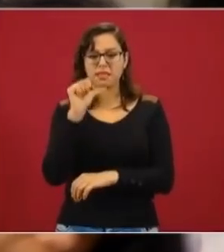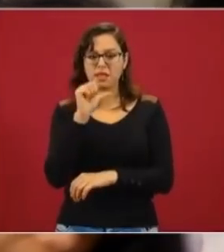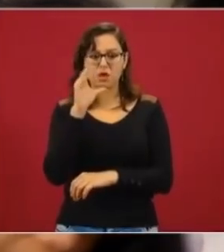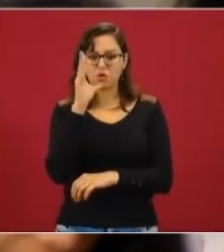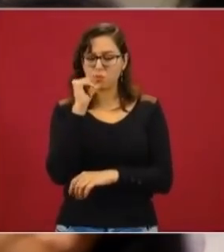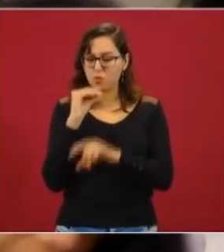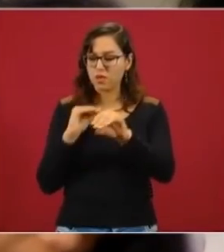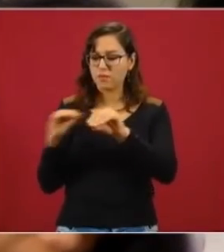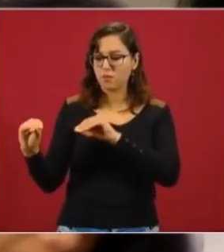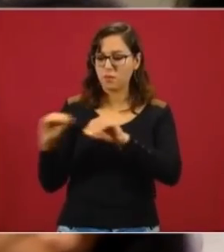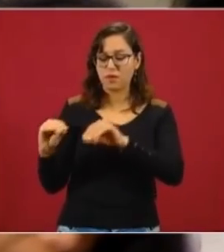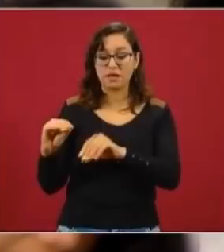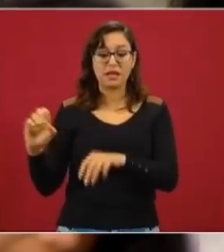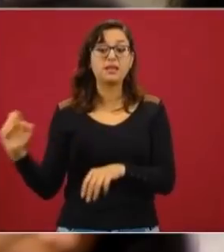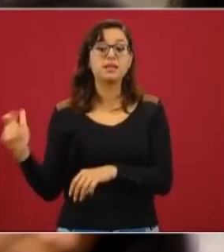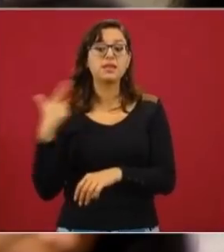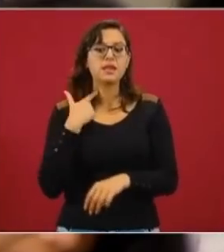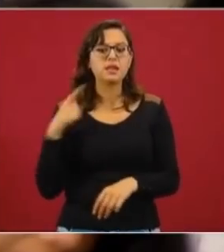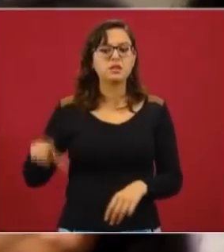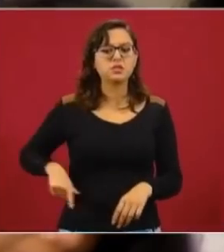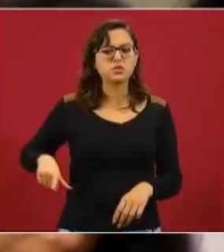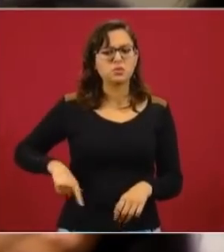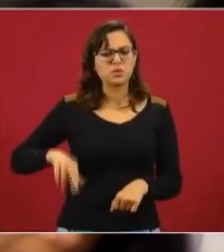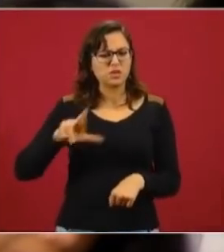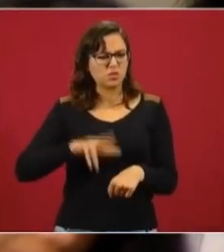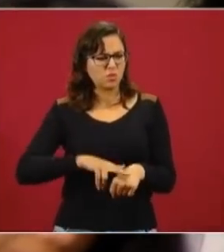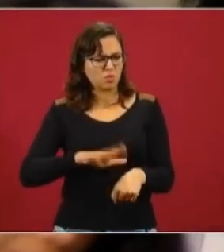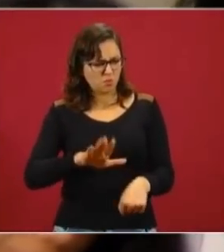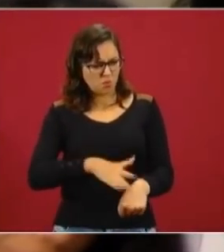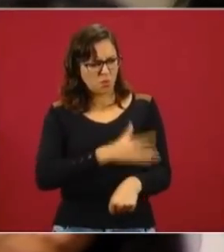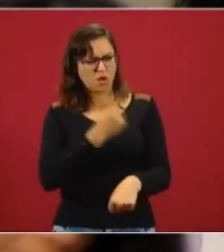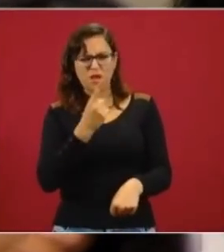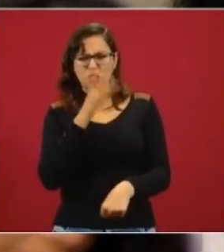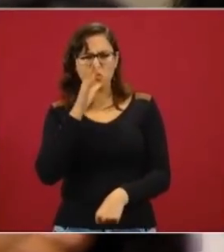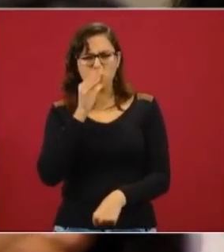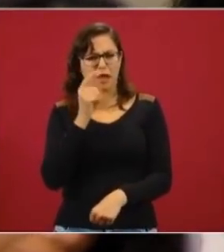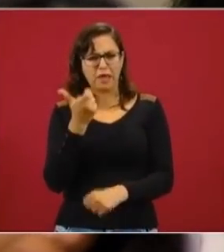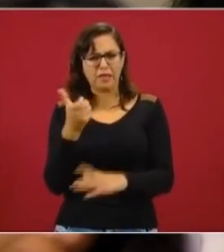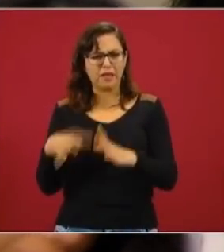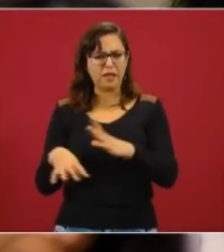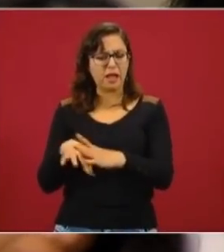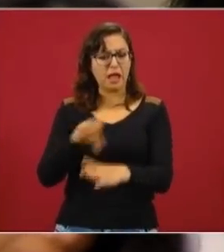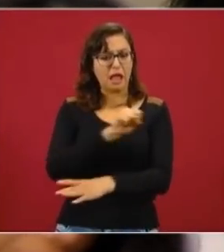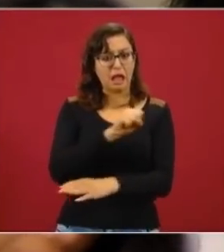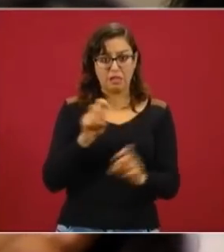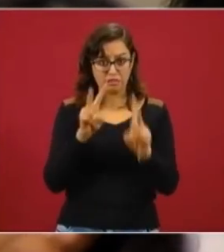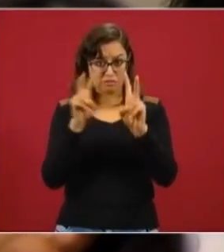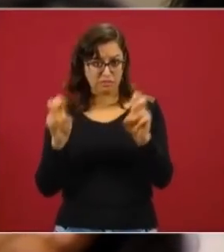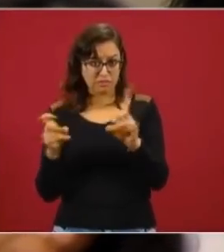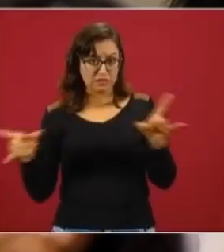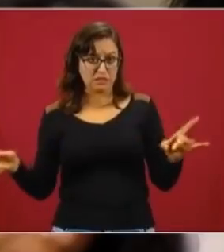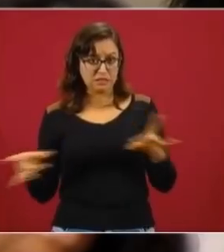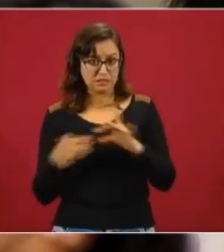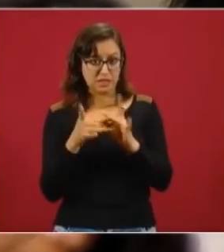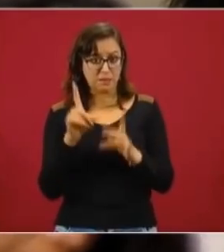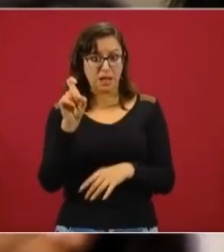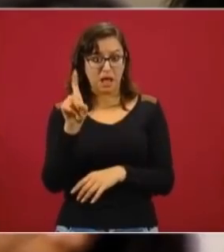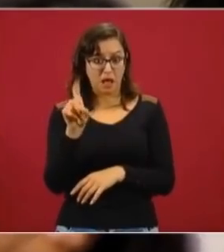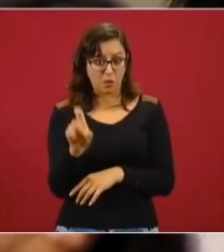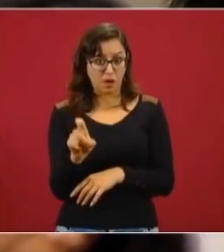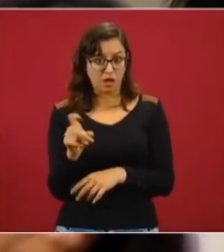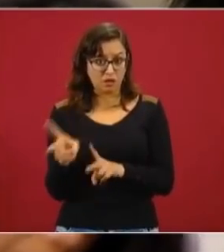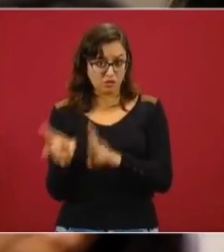qué motivo se congelaron sus cuentas? Si tiene que ver con el asunto directamente del agua, con este que usted ha llamado